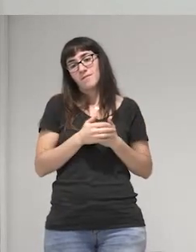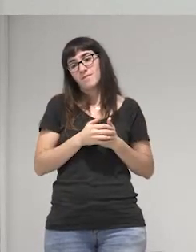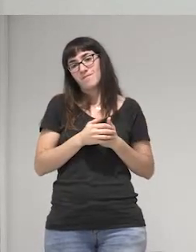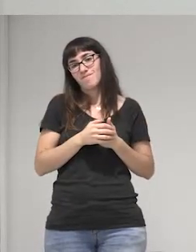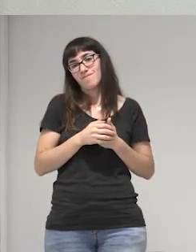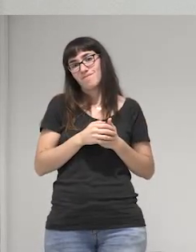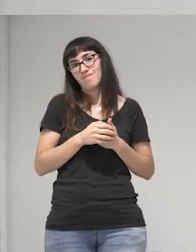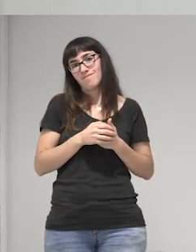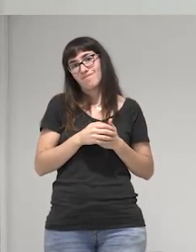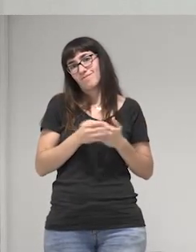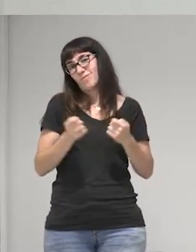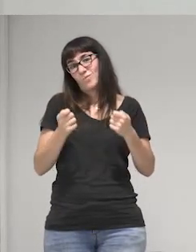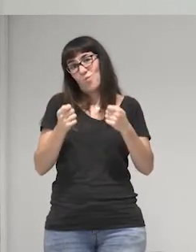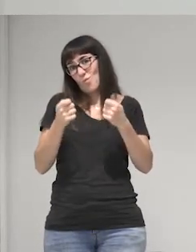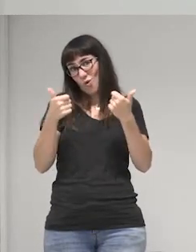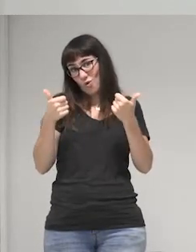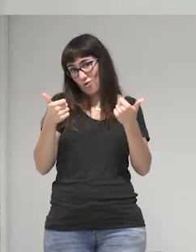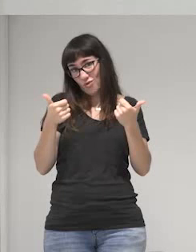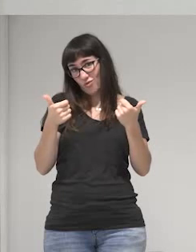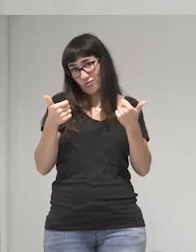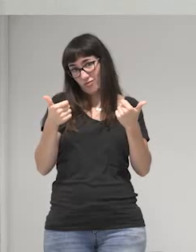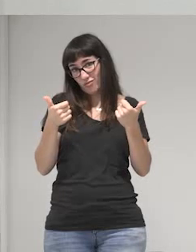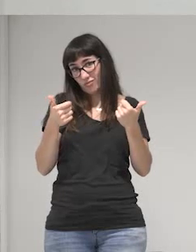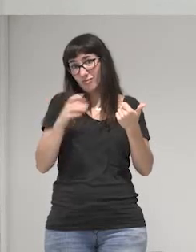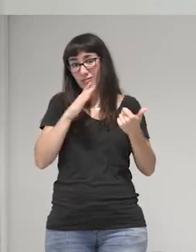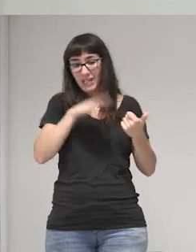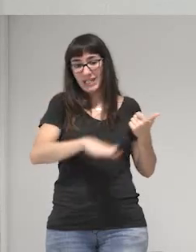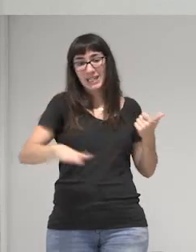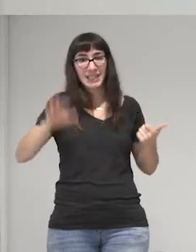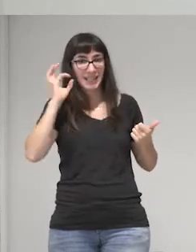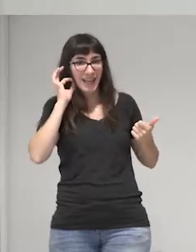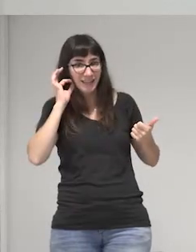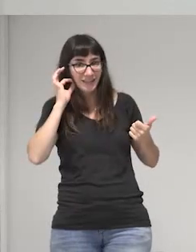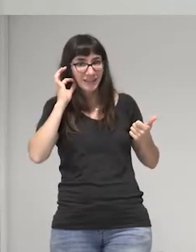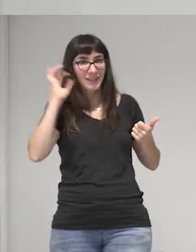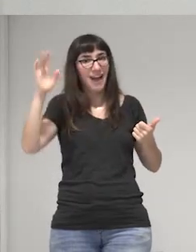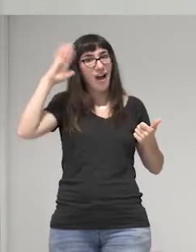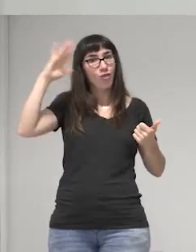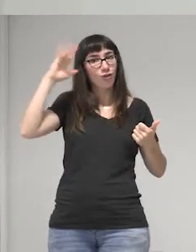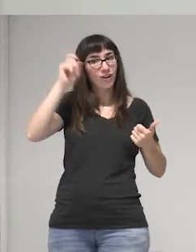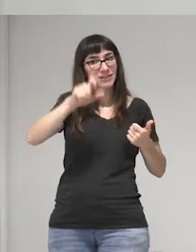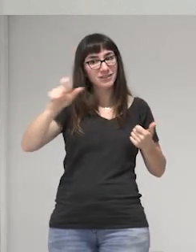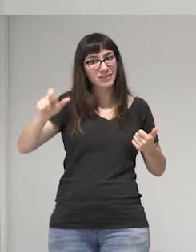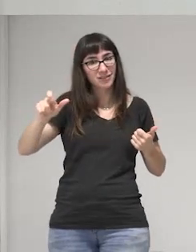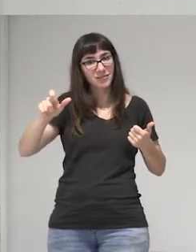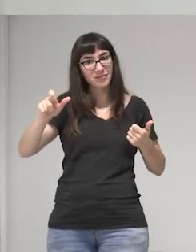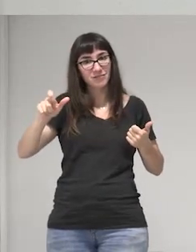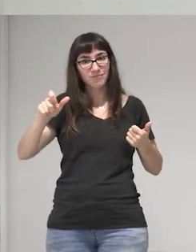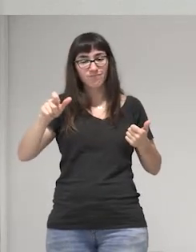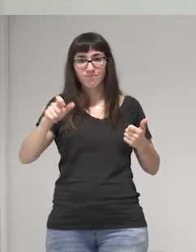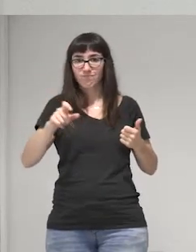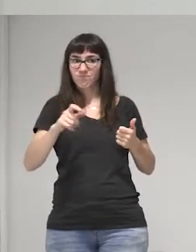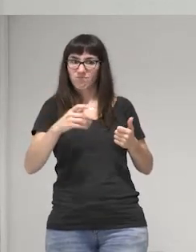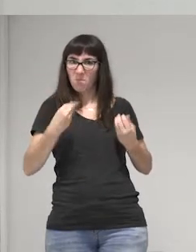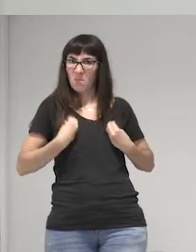nada para las niñas y los adolescentes que todavía le siguen robando su existencia